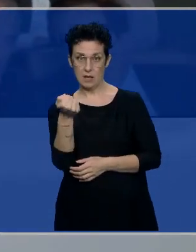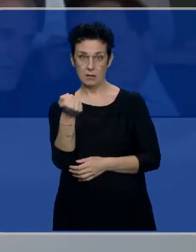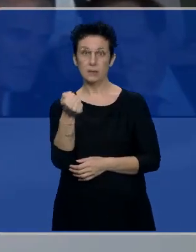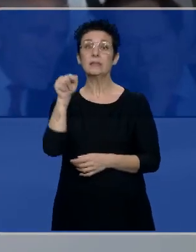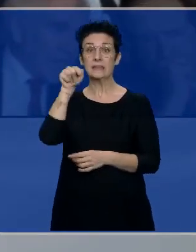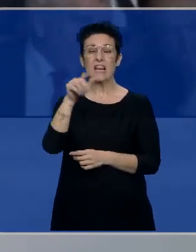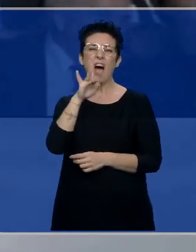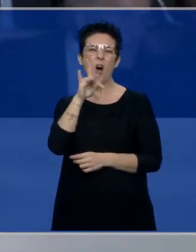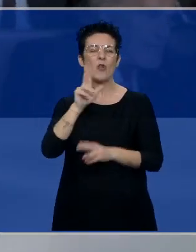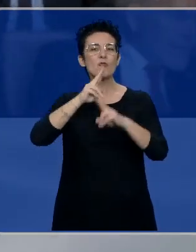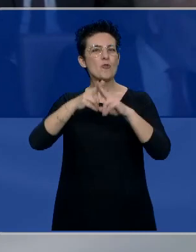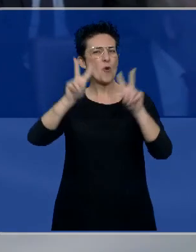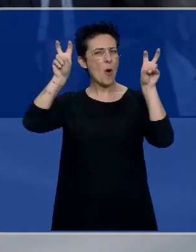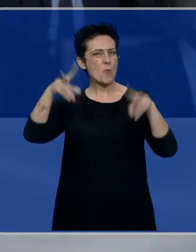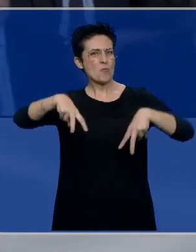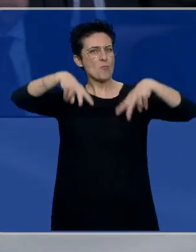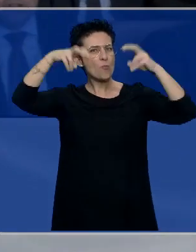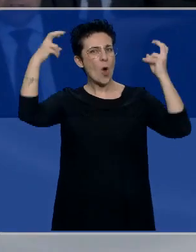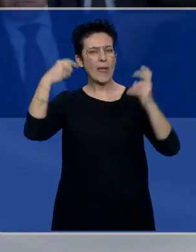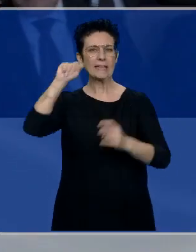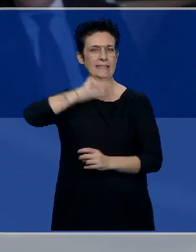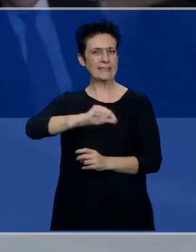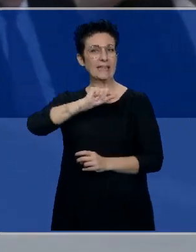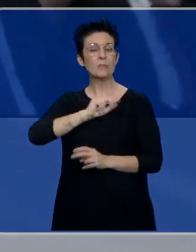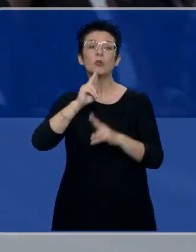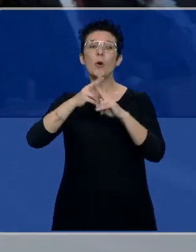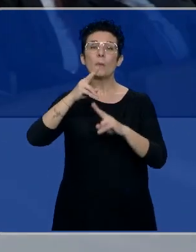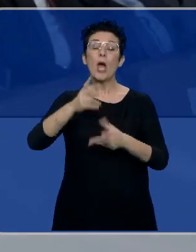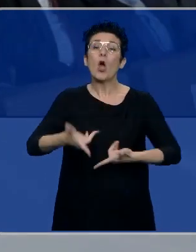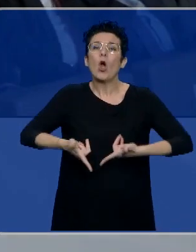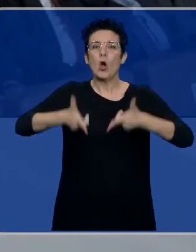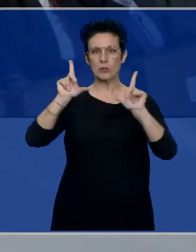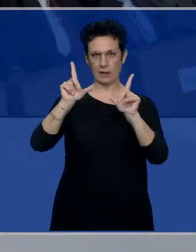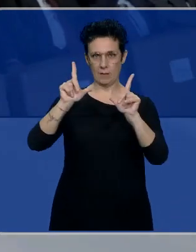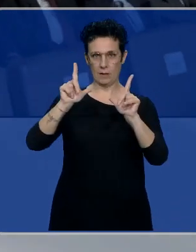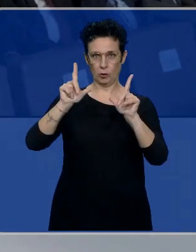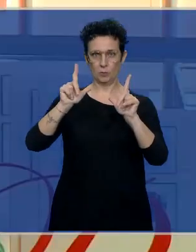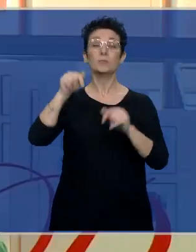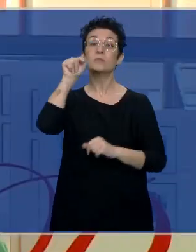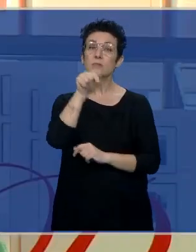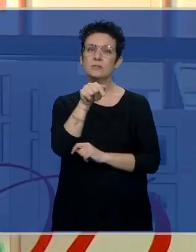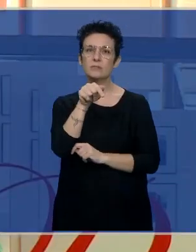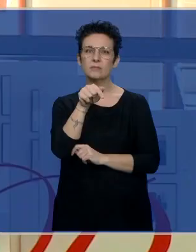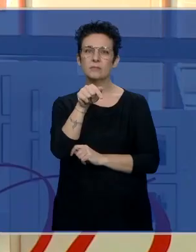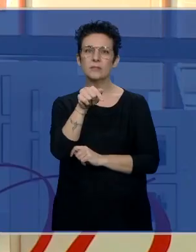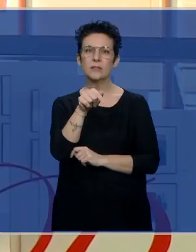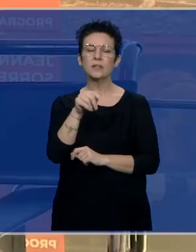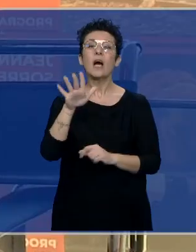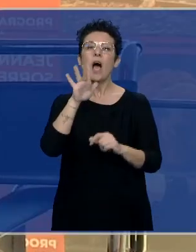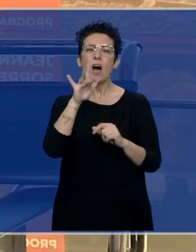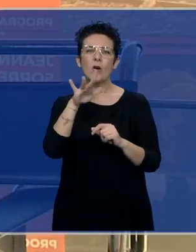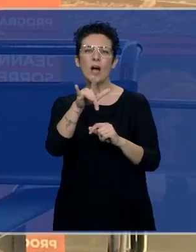que está tan de moda ahora el consentimiento, pues yo me gustaría que la gente leyera El consentimiento y viera lo que es. Bienvenidos a la ceremonia de entrega de los premios.